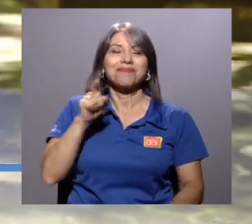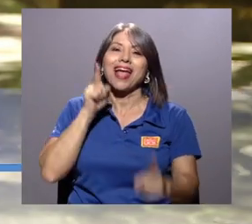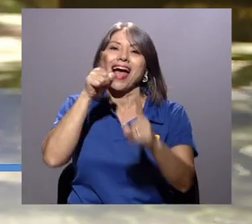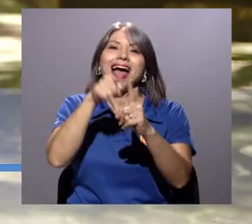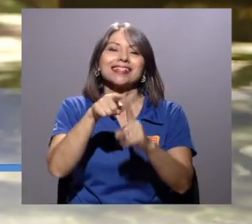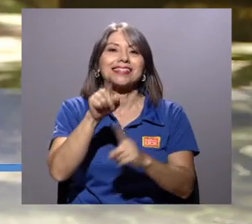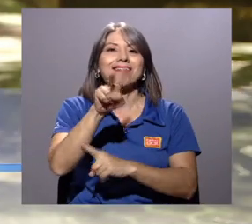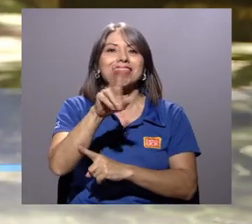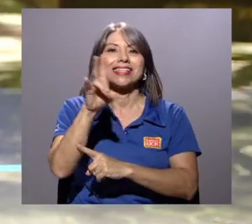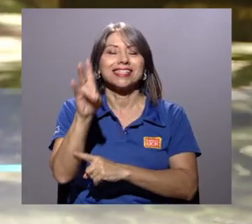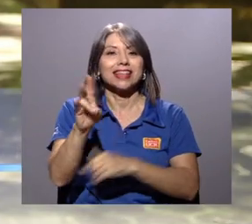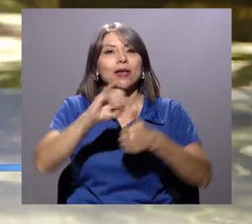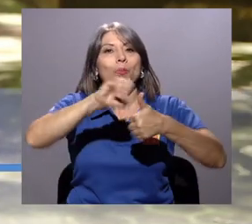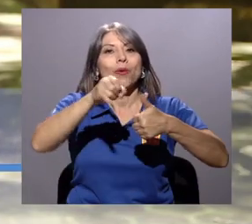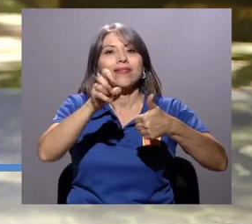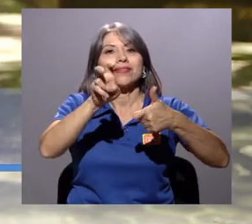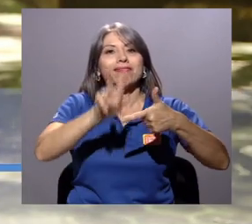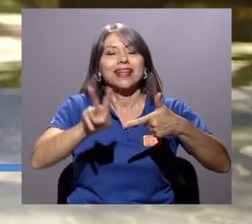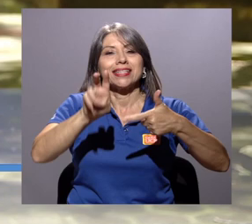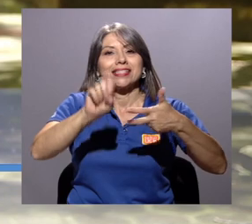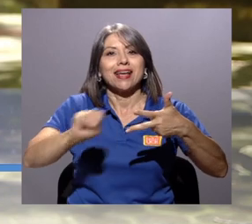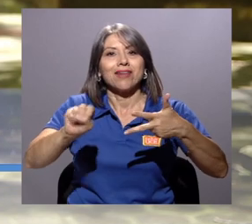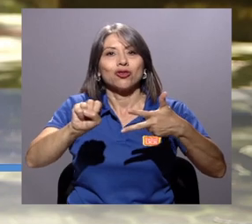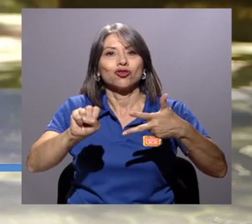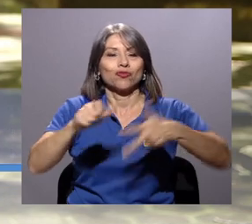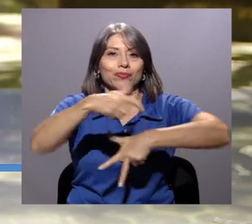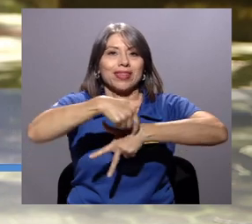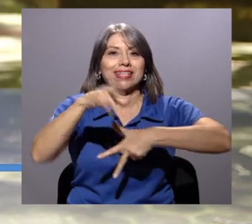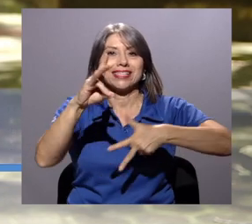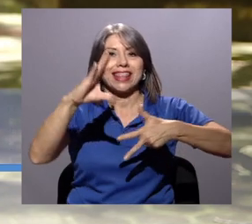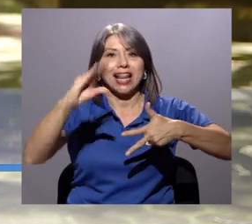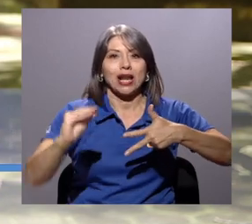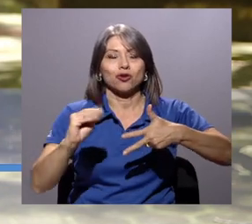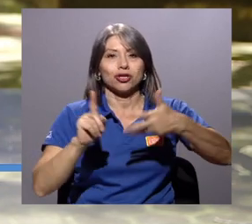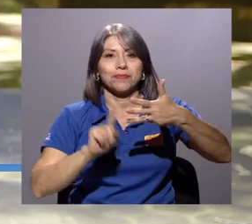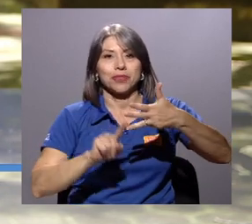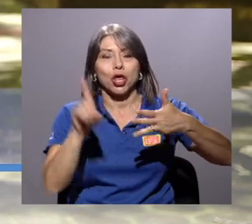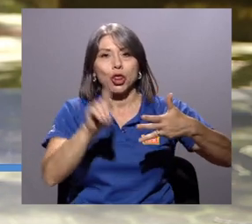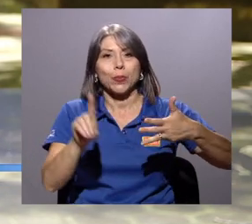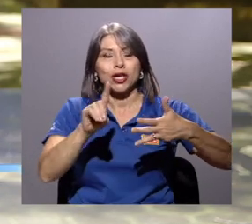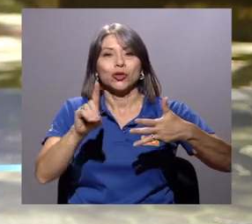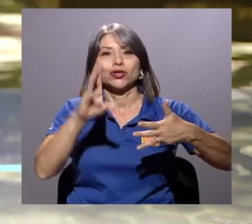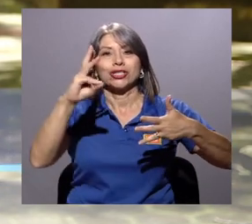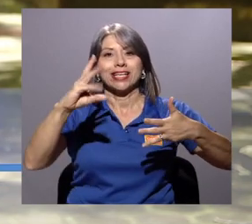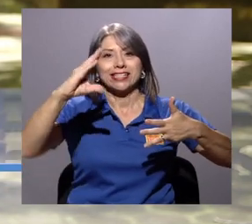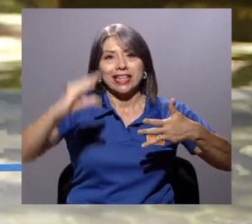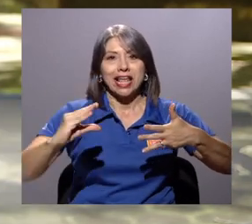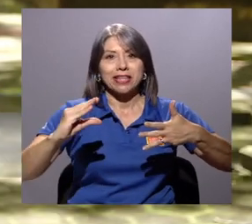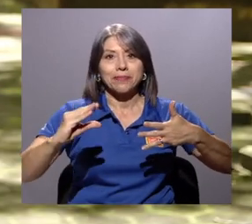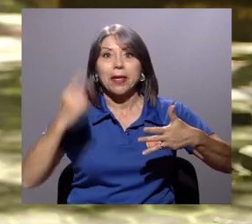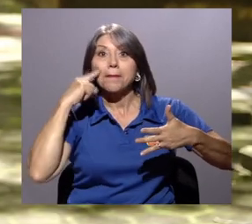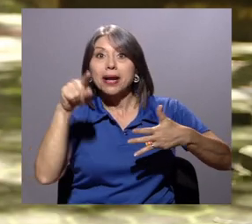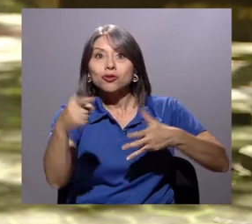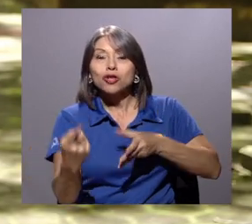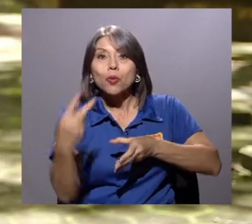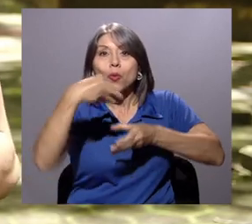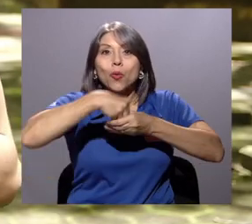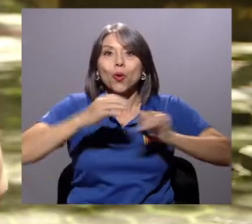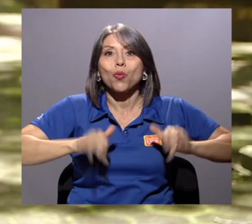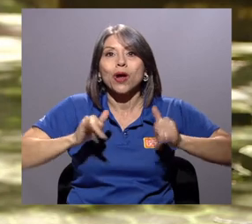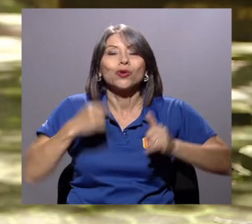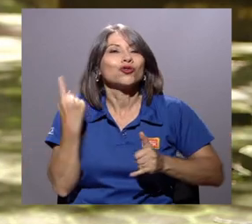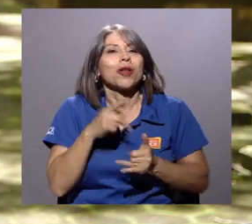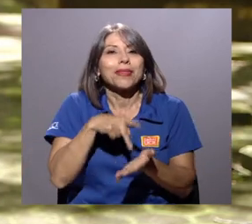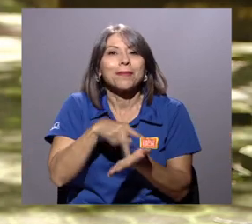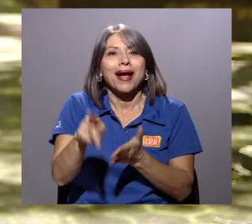de octubre, los jueves, viernes y sábados a las 7 de la noche y los domingos a las 6. Para ser parte de este juego solo tienen que pagar